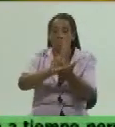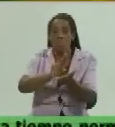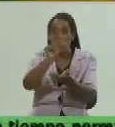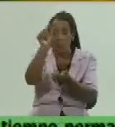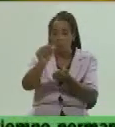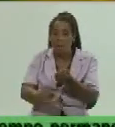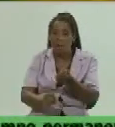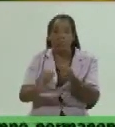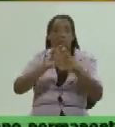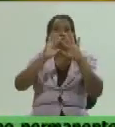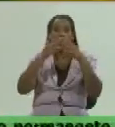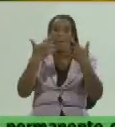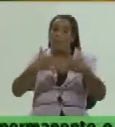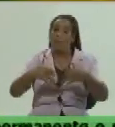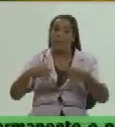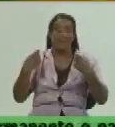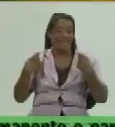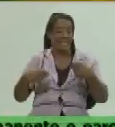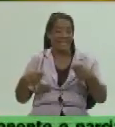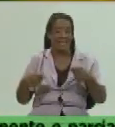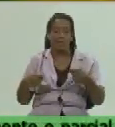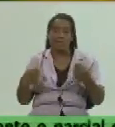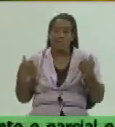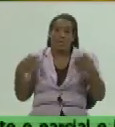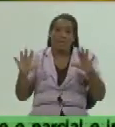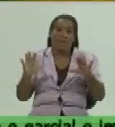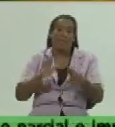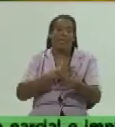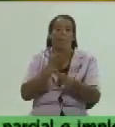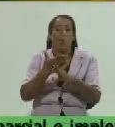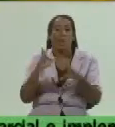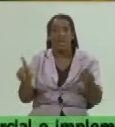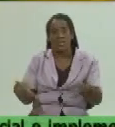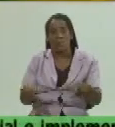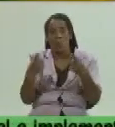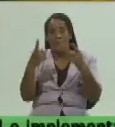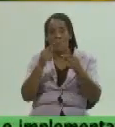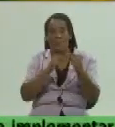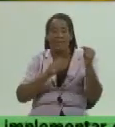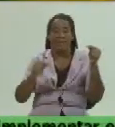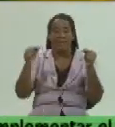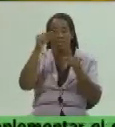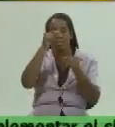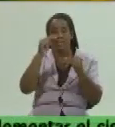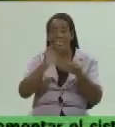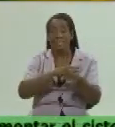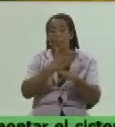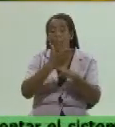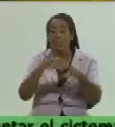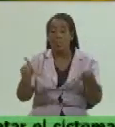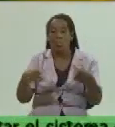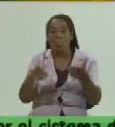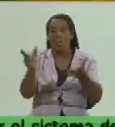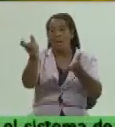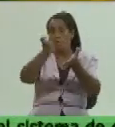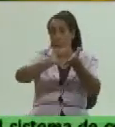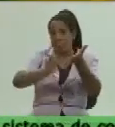productores hoy tienen derecho después que se cumpla que es otro de los principios después que se cumpla con la contratación